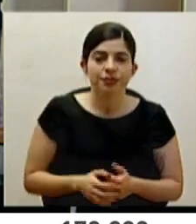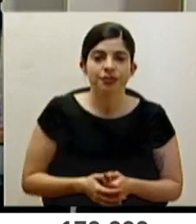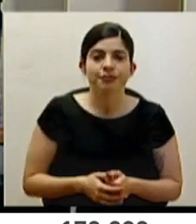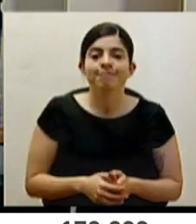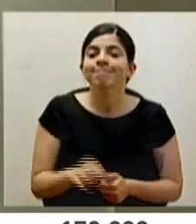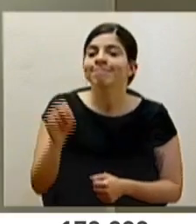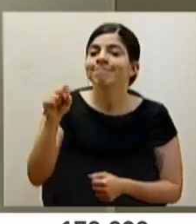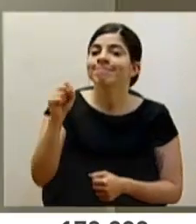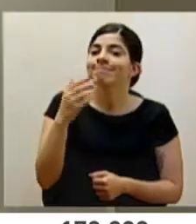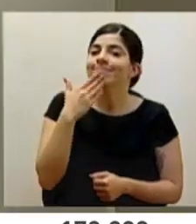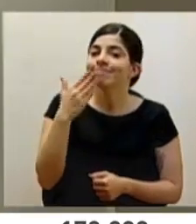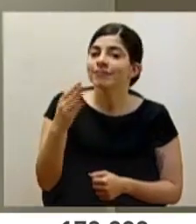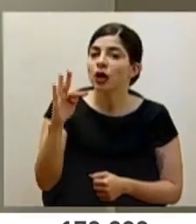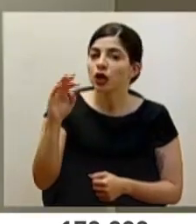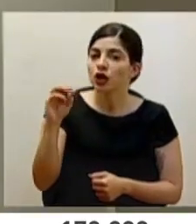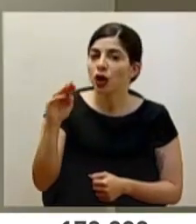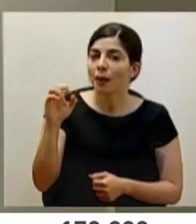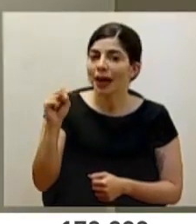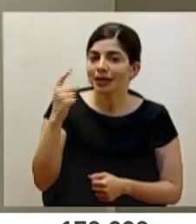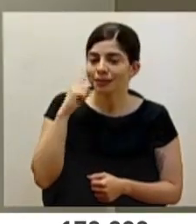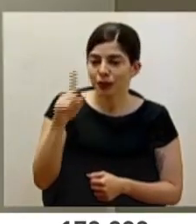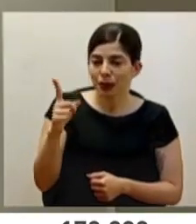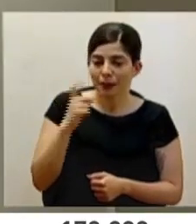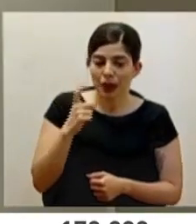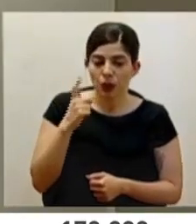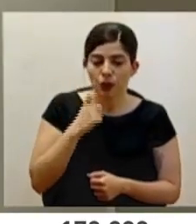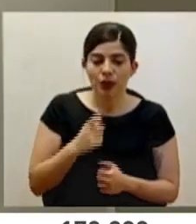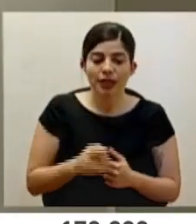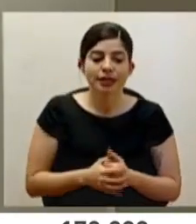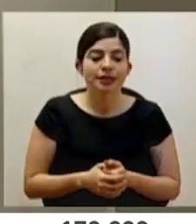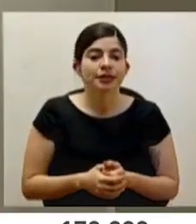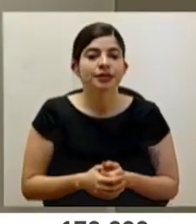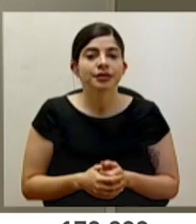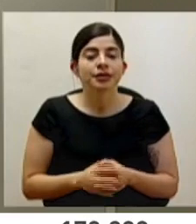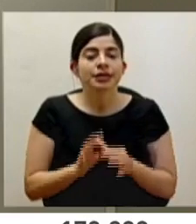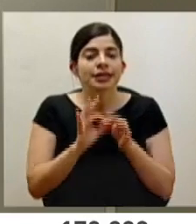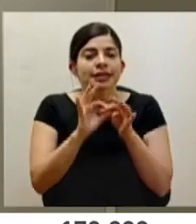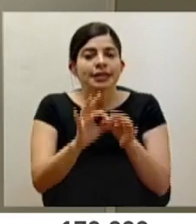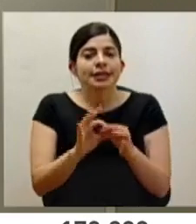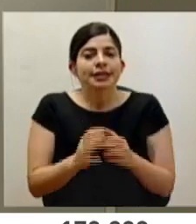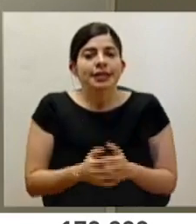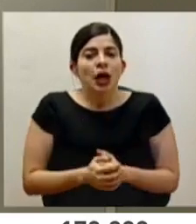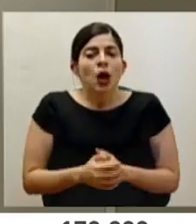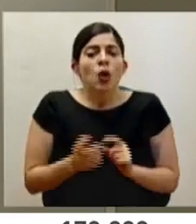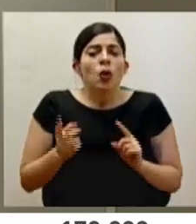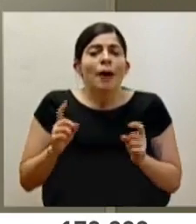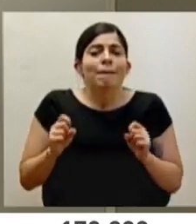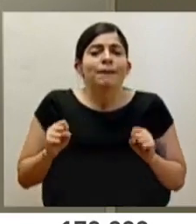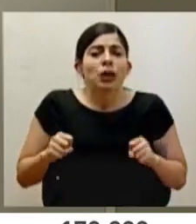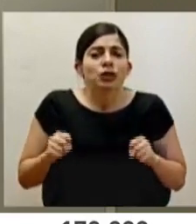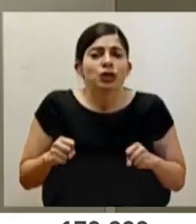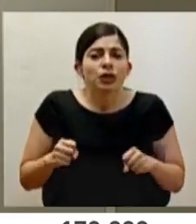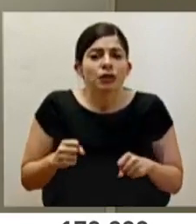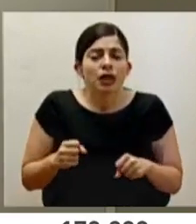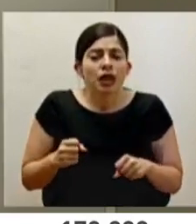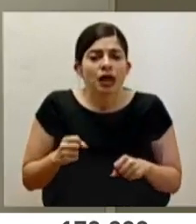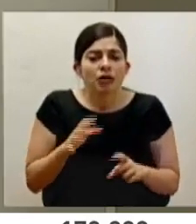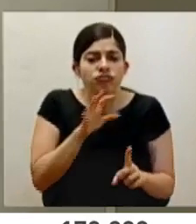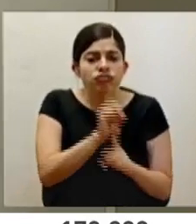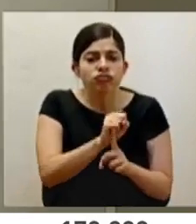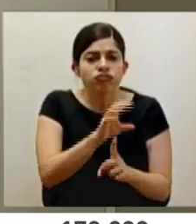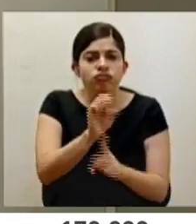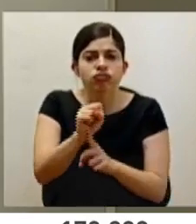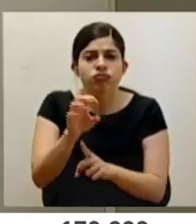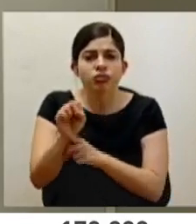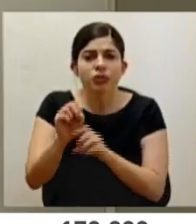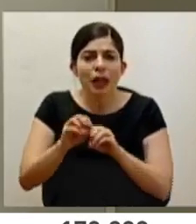Sí, muchas gracias, Tomás, por sus preguntas. Respecto a la posibilidad de recuperar el rastreo epidemiológico,